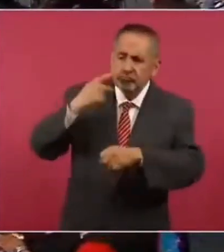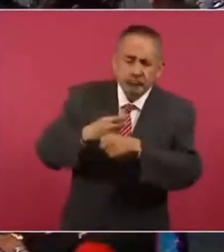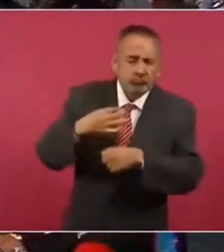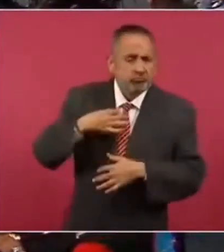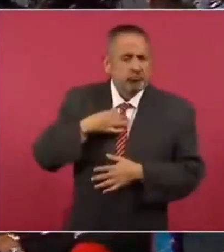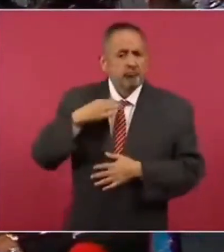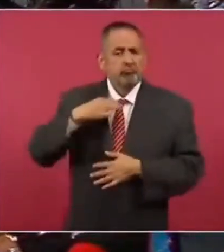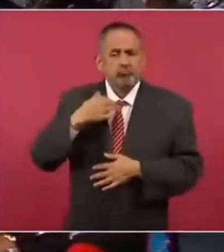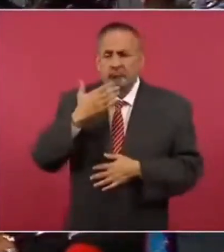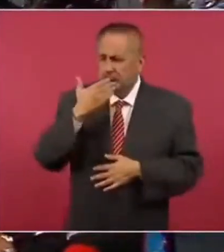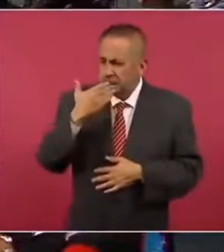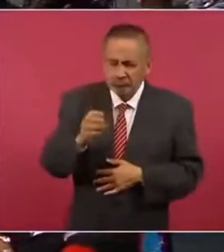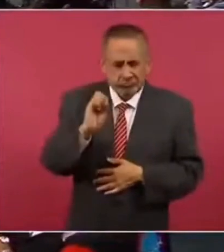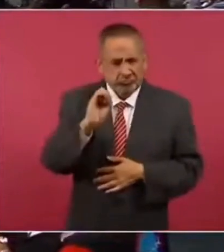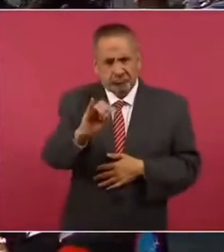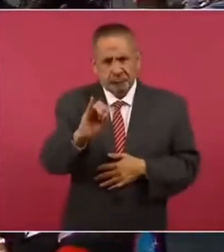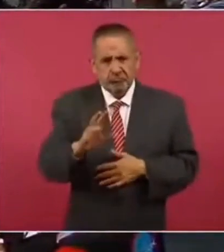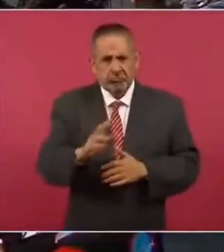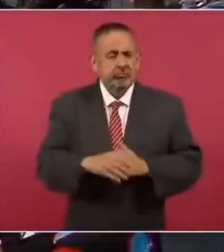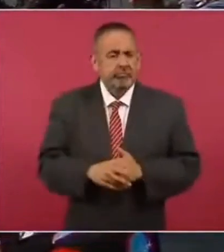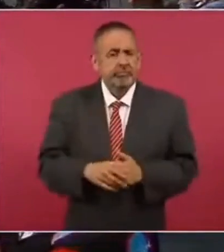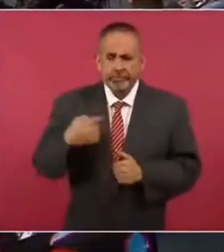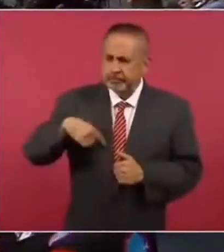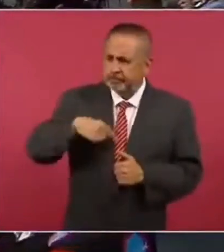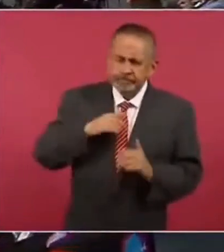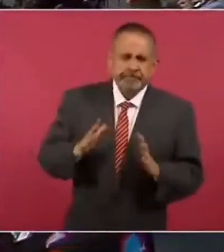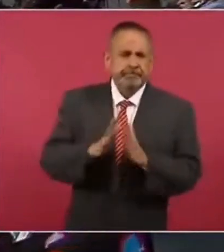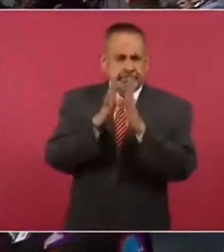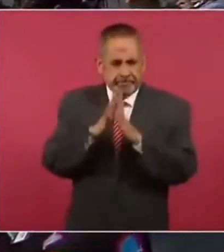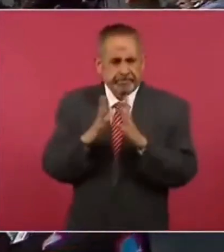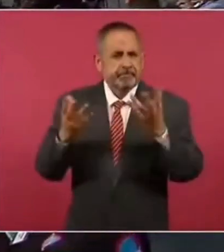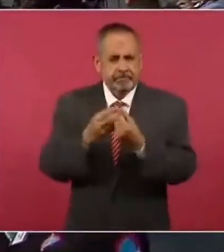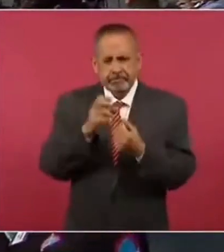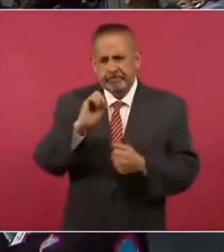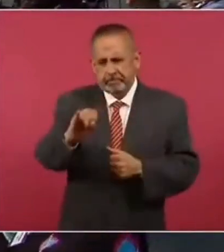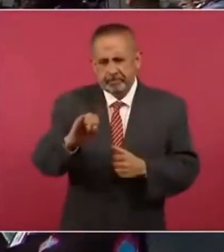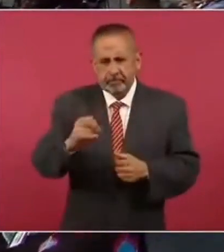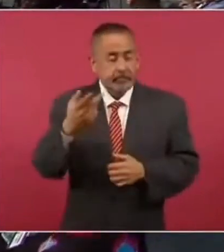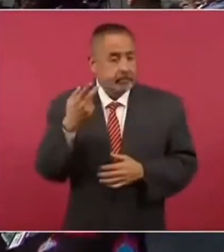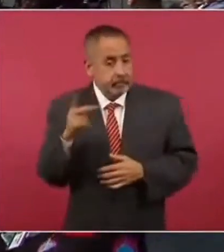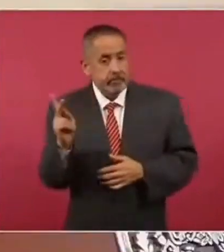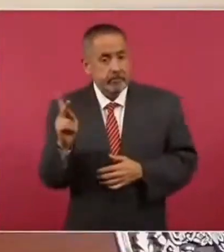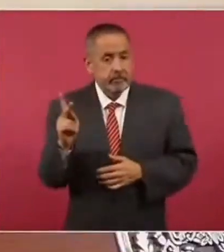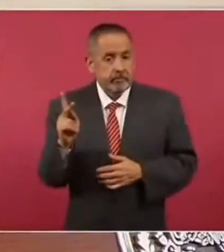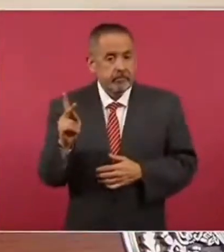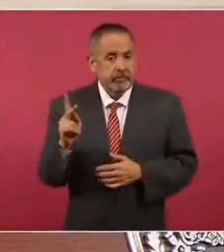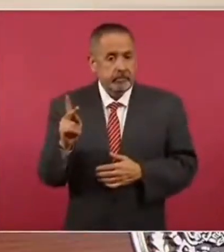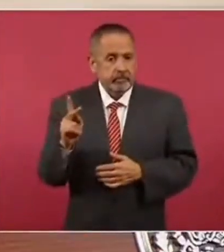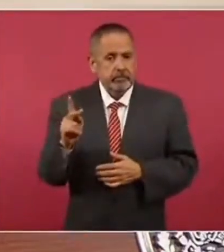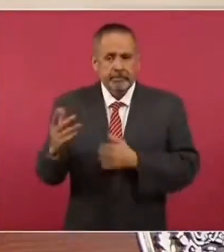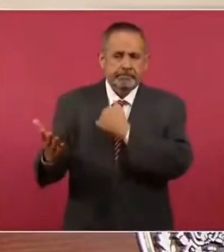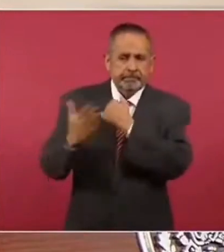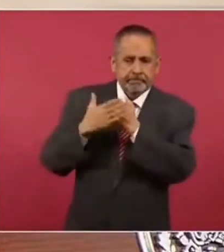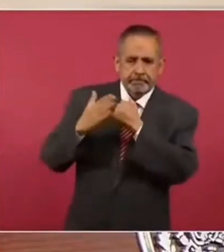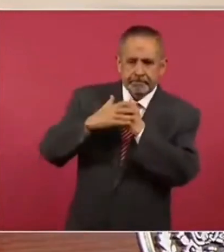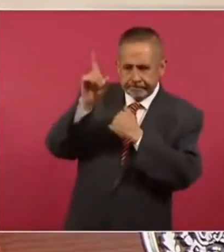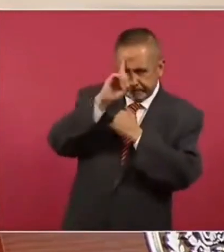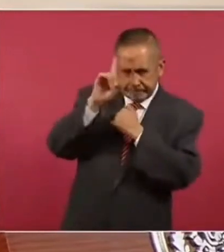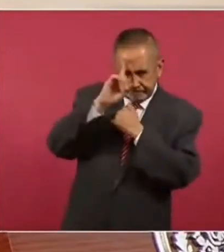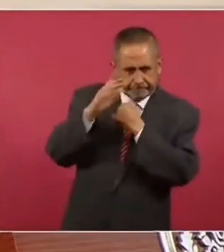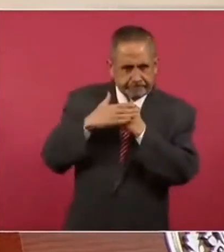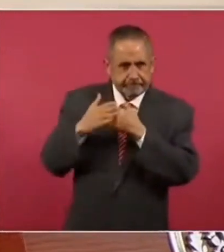nosotros participamos. Pero, nos hacían la recomendación,